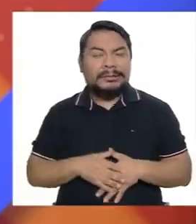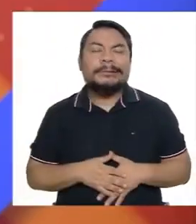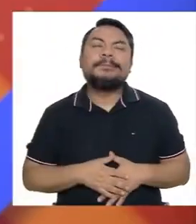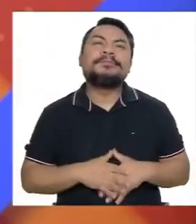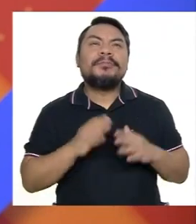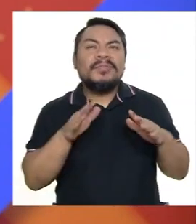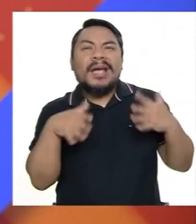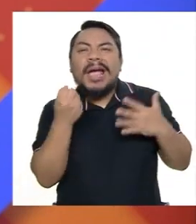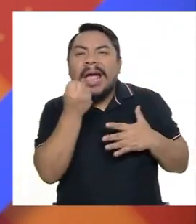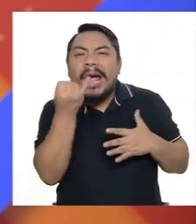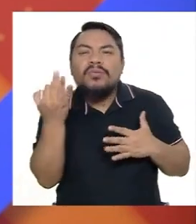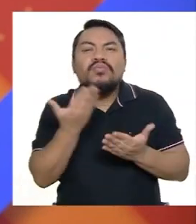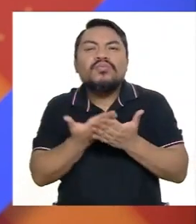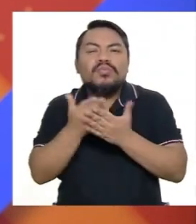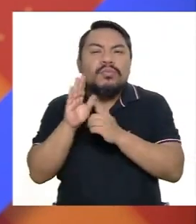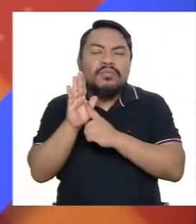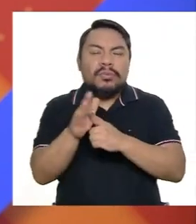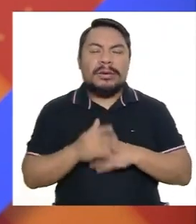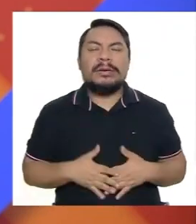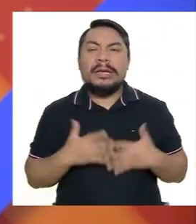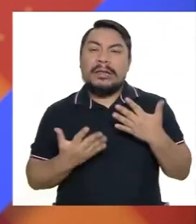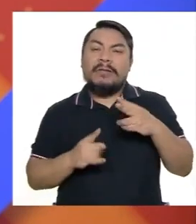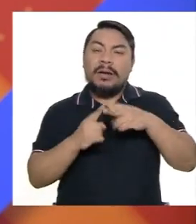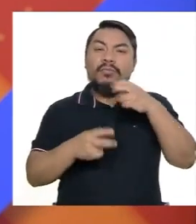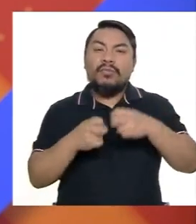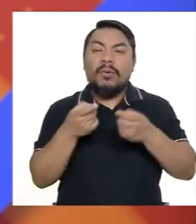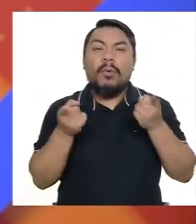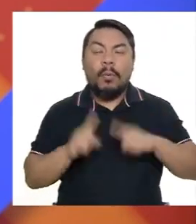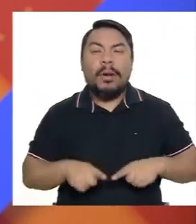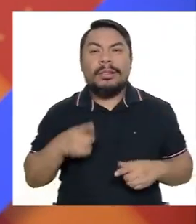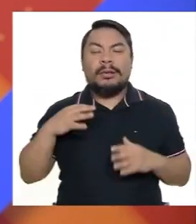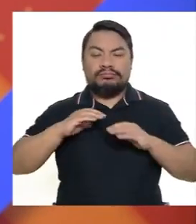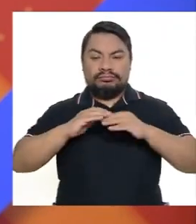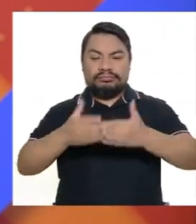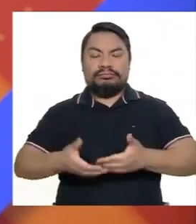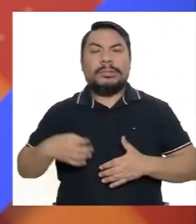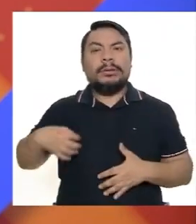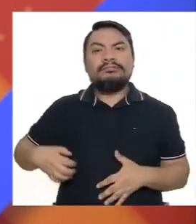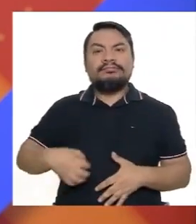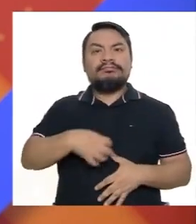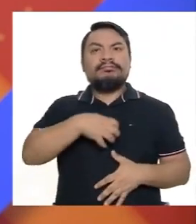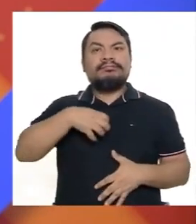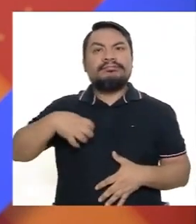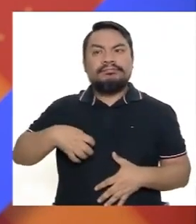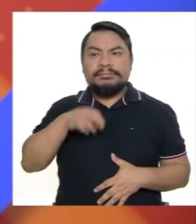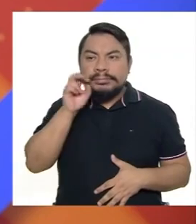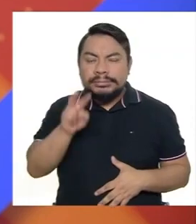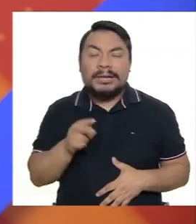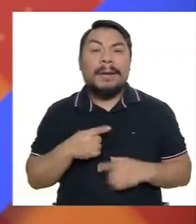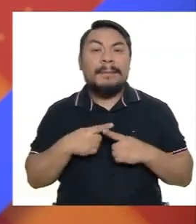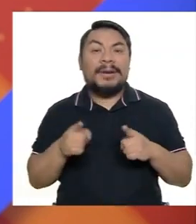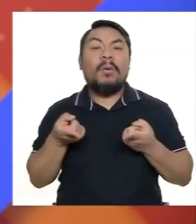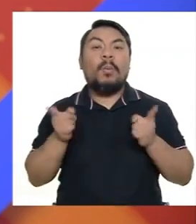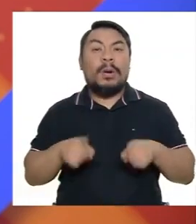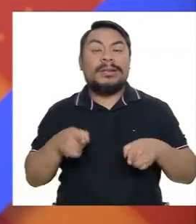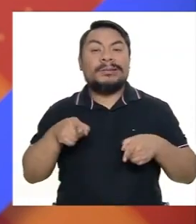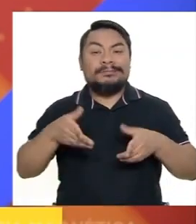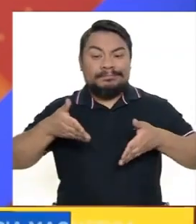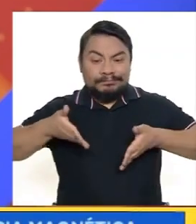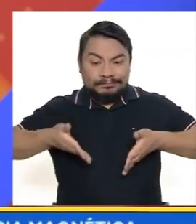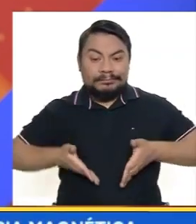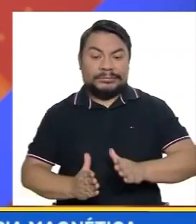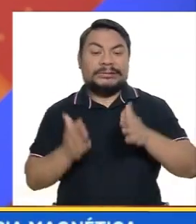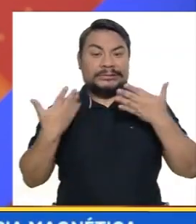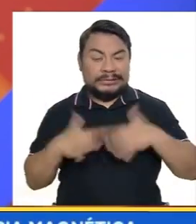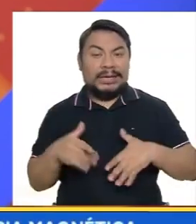indicarían desde la etapa fetal algunos problemitas, especialmente cuando se hace una resonancia magnética. Sin embargo, cuando ya el niño nace y